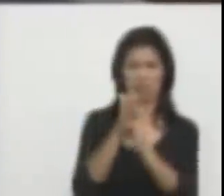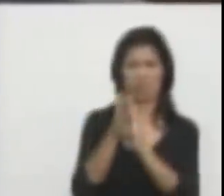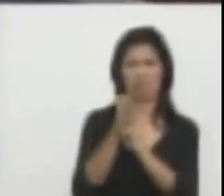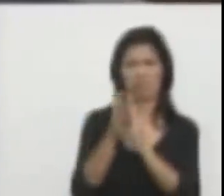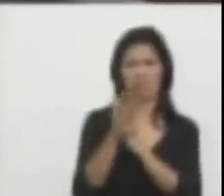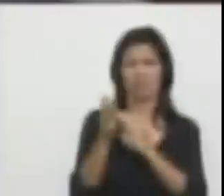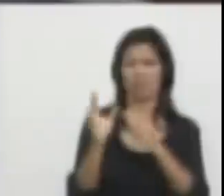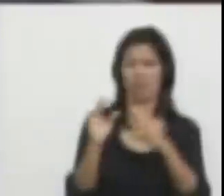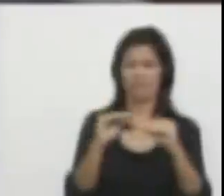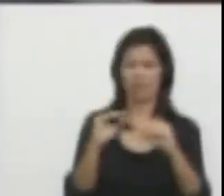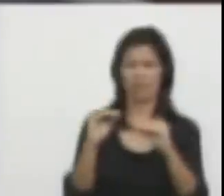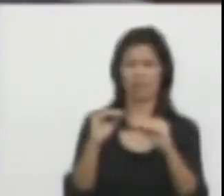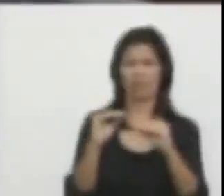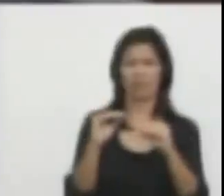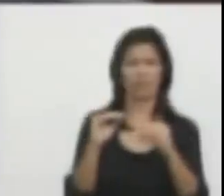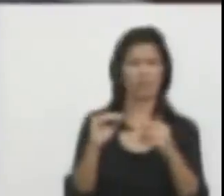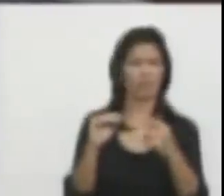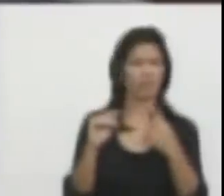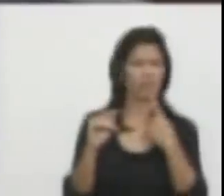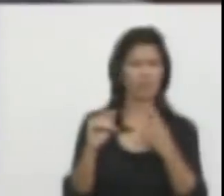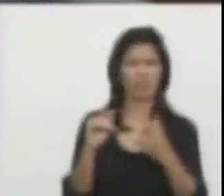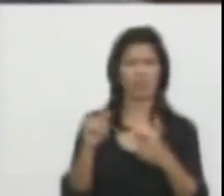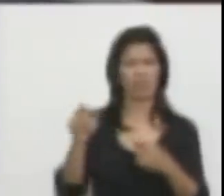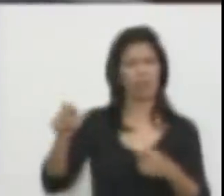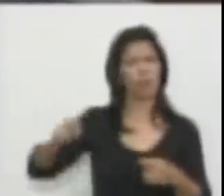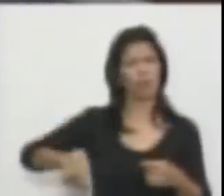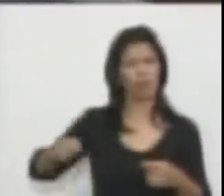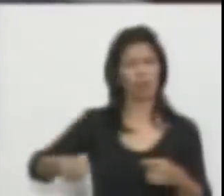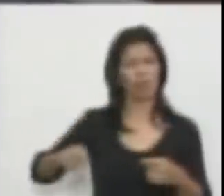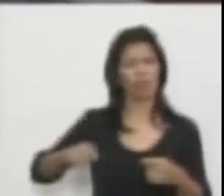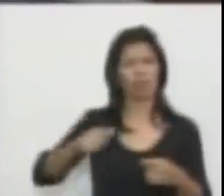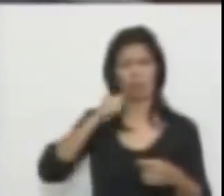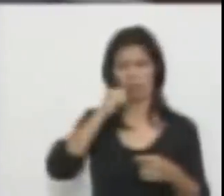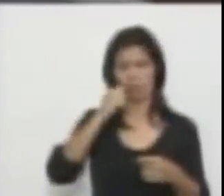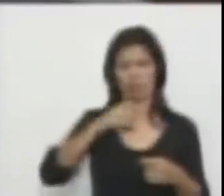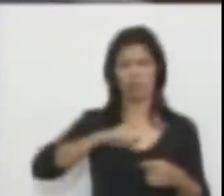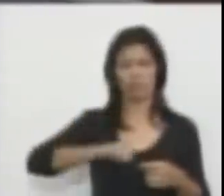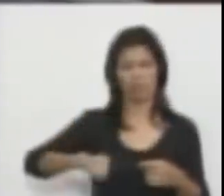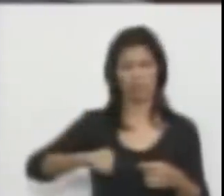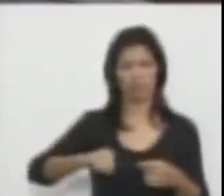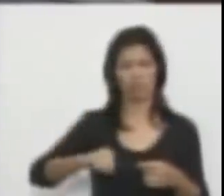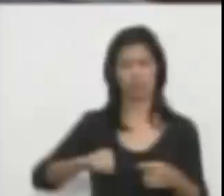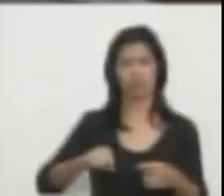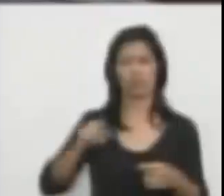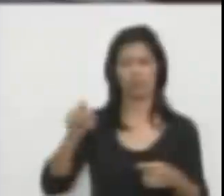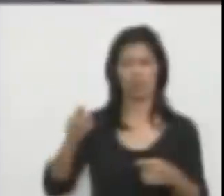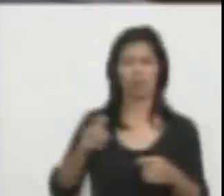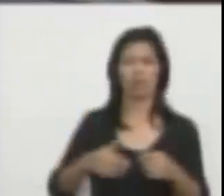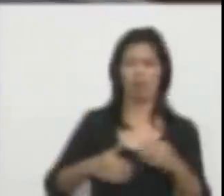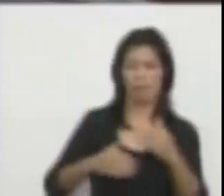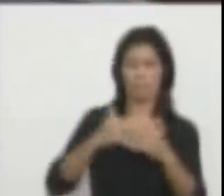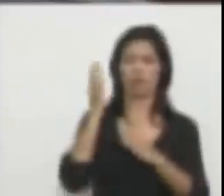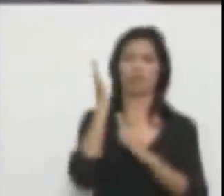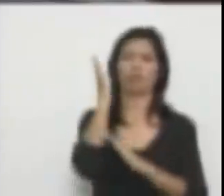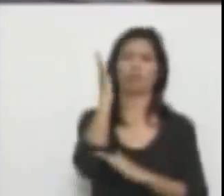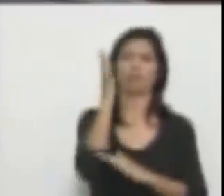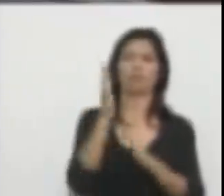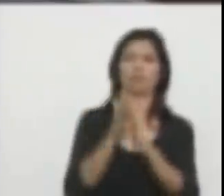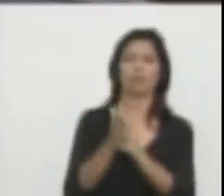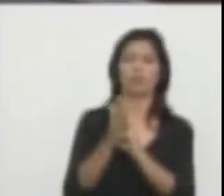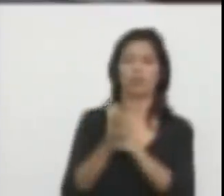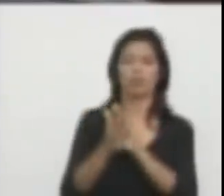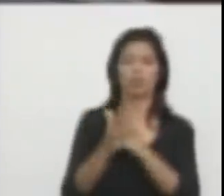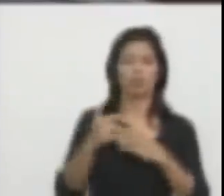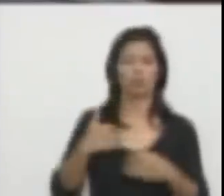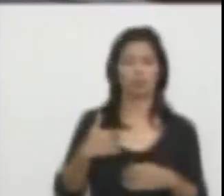complicado, que nos dijeron que era abogado de los derechos humanos y que comenzó diciendo, yo